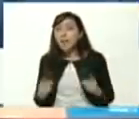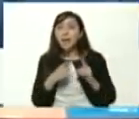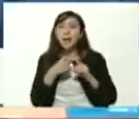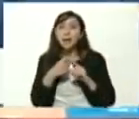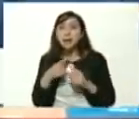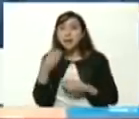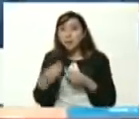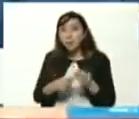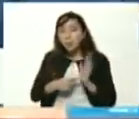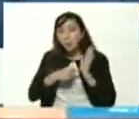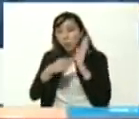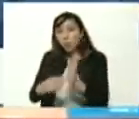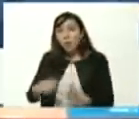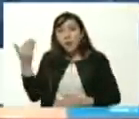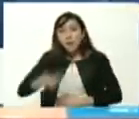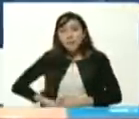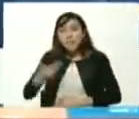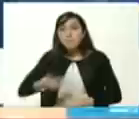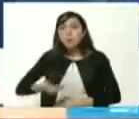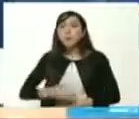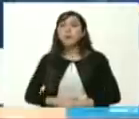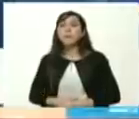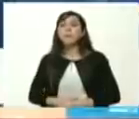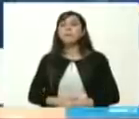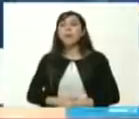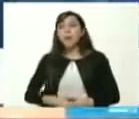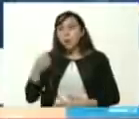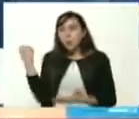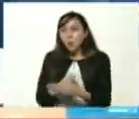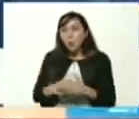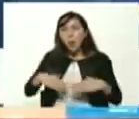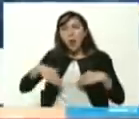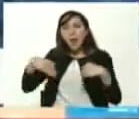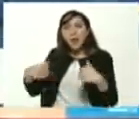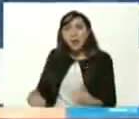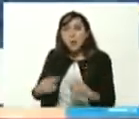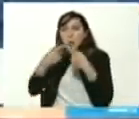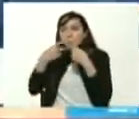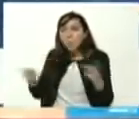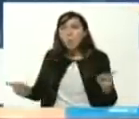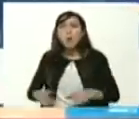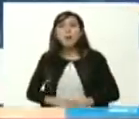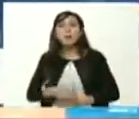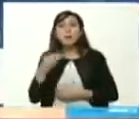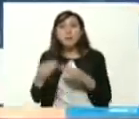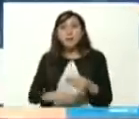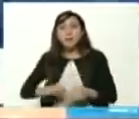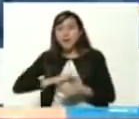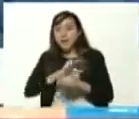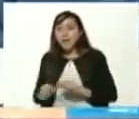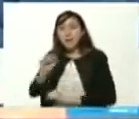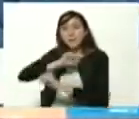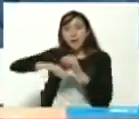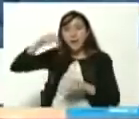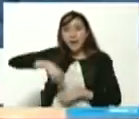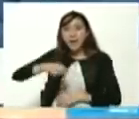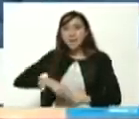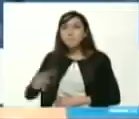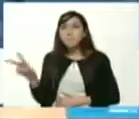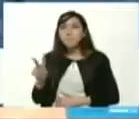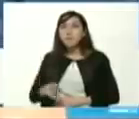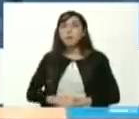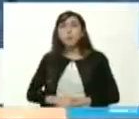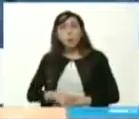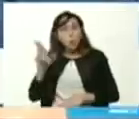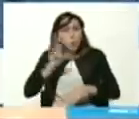la cara y se está poniendo al frente de la batalla por la salud pública en esta batalla del COVID en Venezuela los médicos integrales